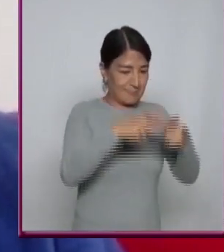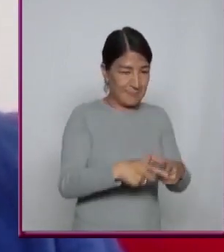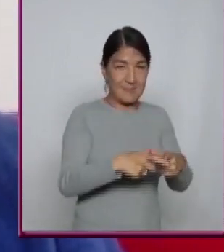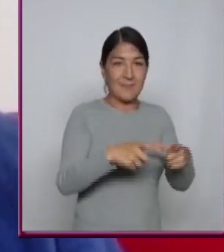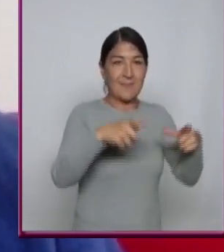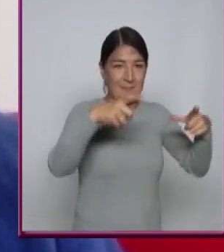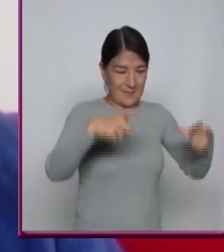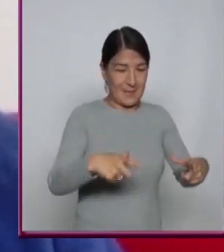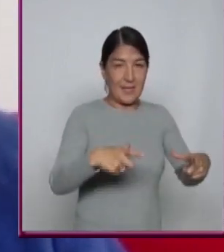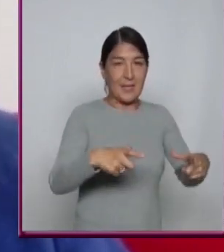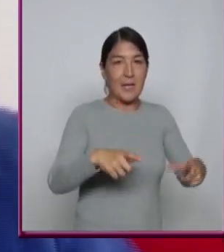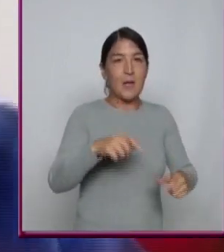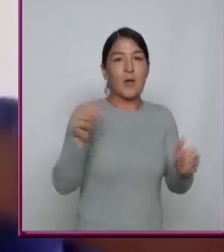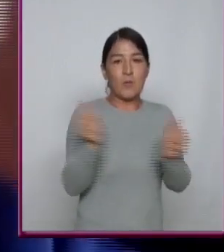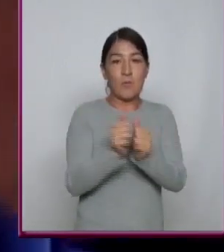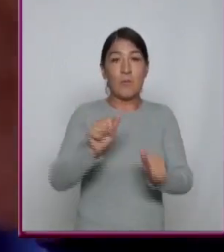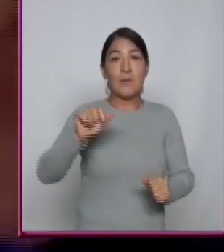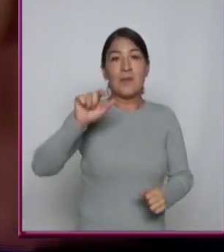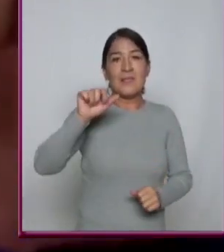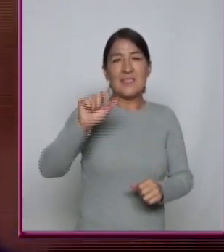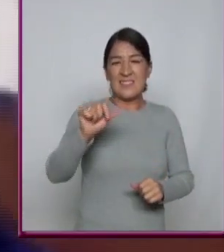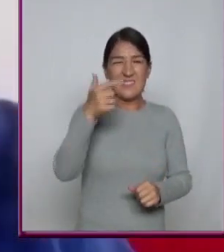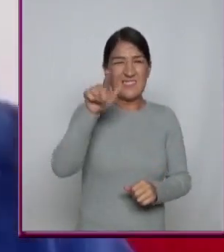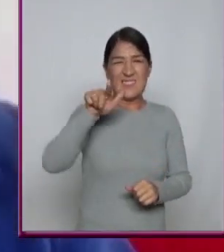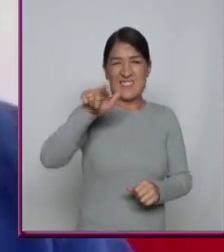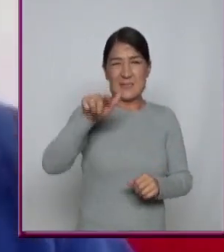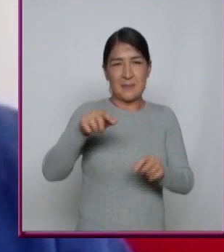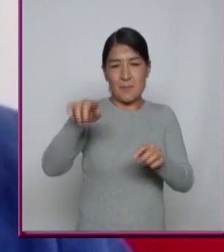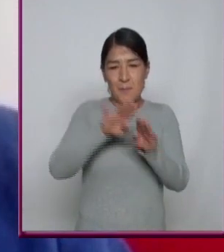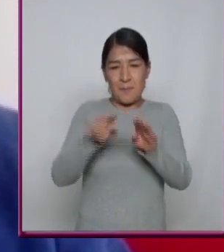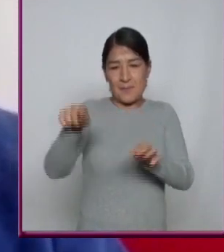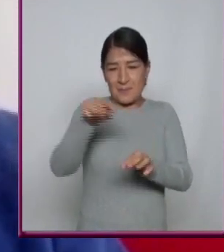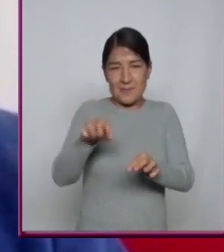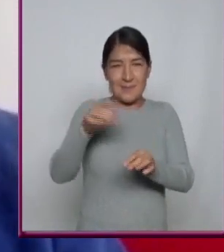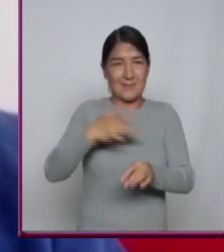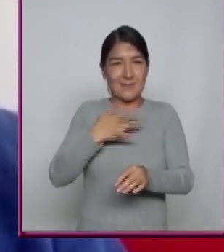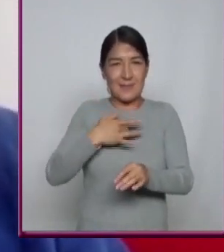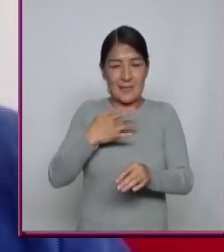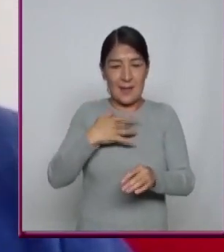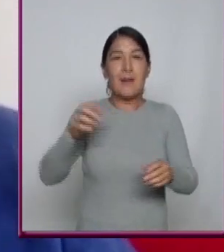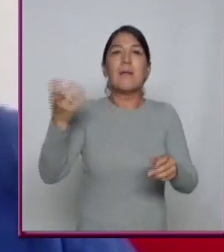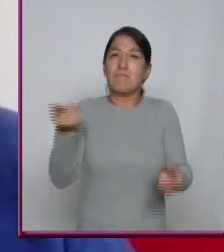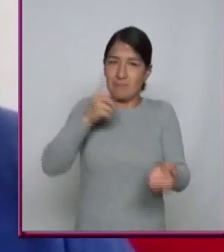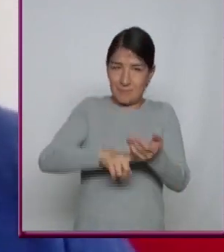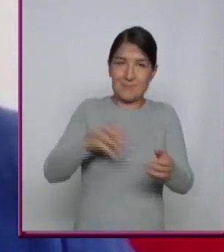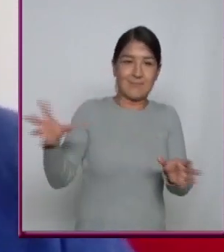de 7 pulgadas Estos discos chiquitos que contenían un track